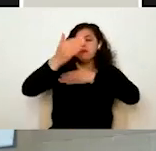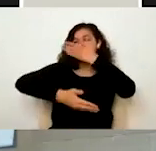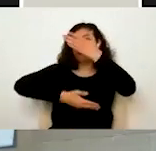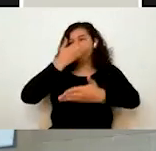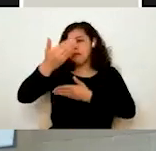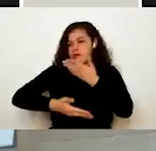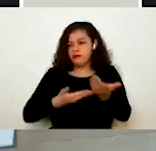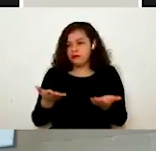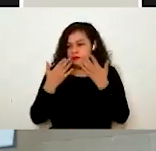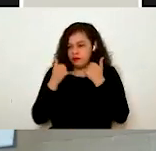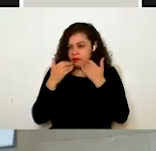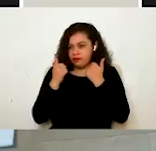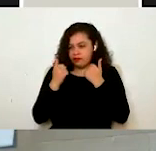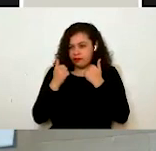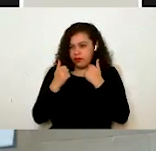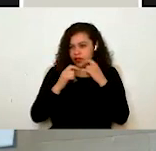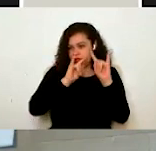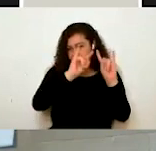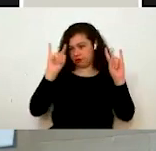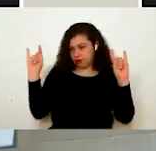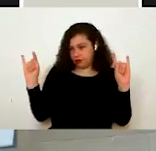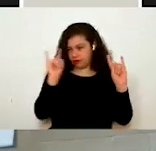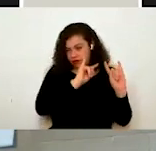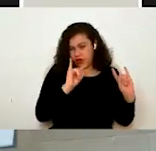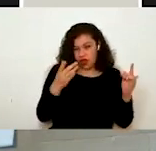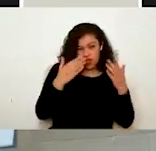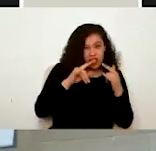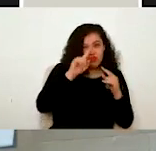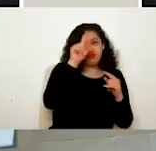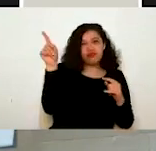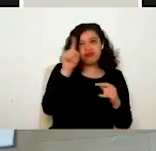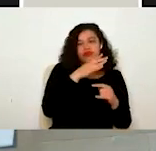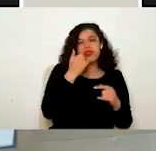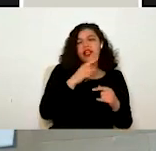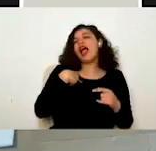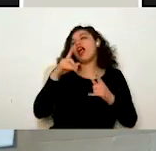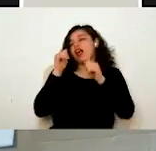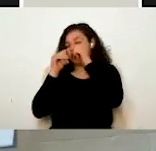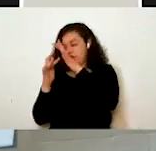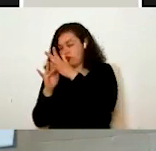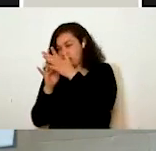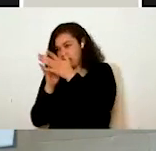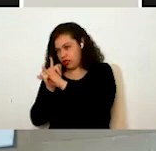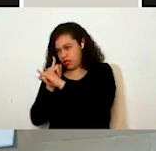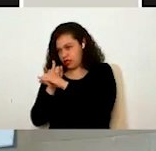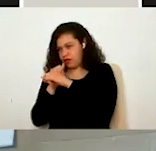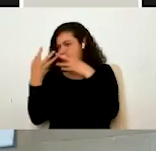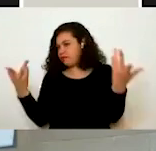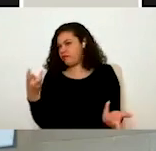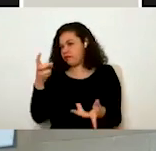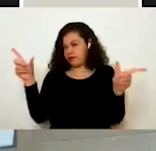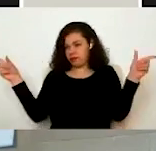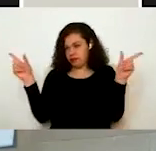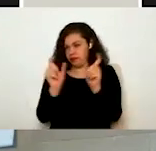como estos módulos, ¿no? Entonces, básicamente eso es la parte de